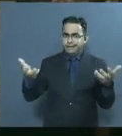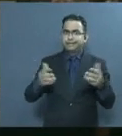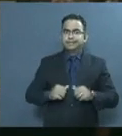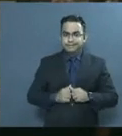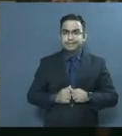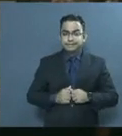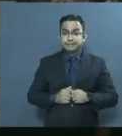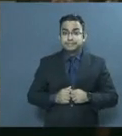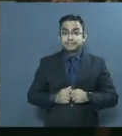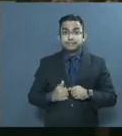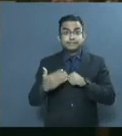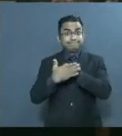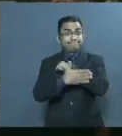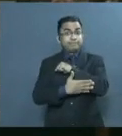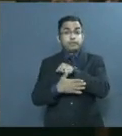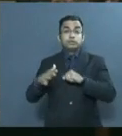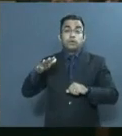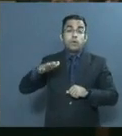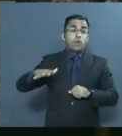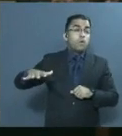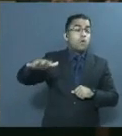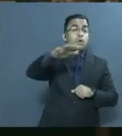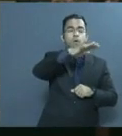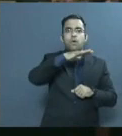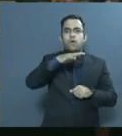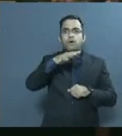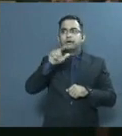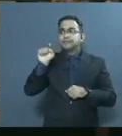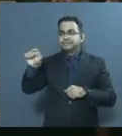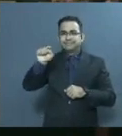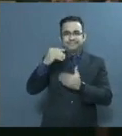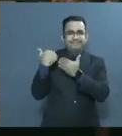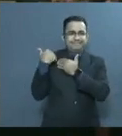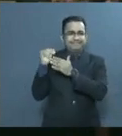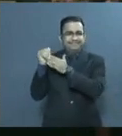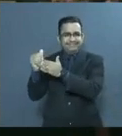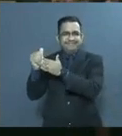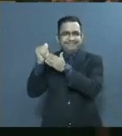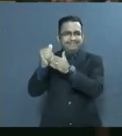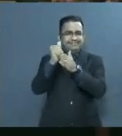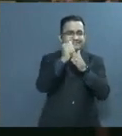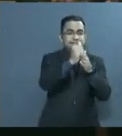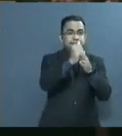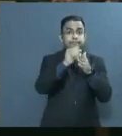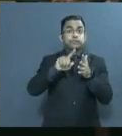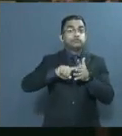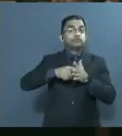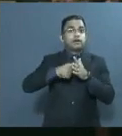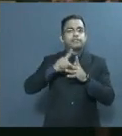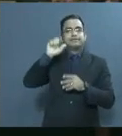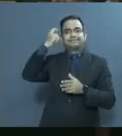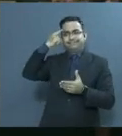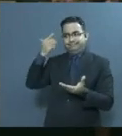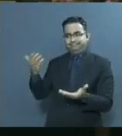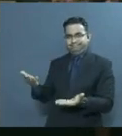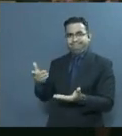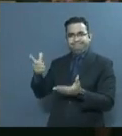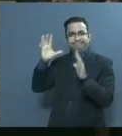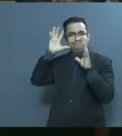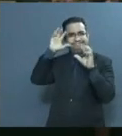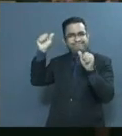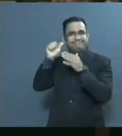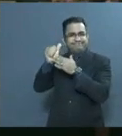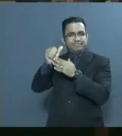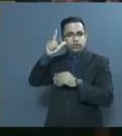Todo el país, cada una de sus autoridades y líderes, comenzando por el gobierno encabezado por el